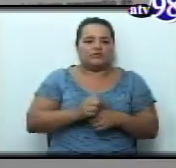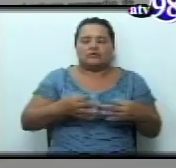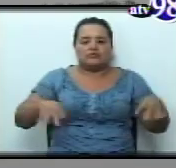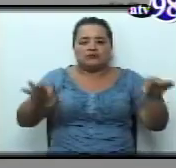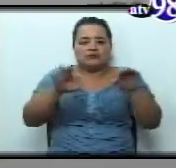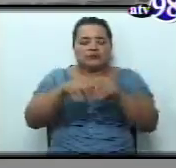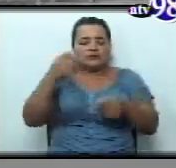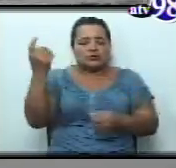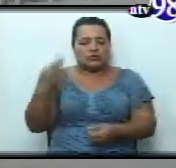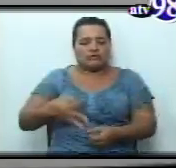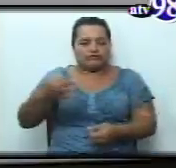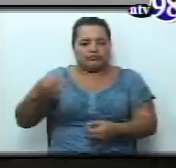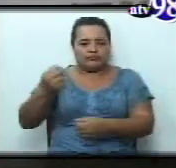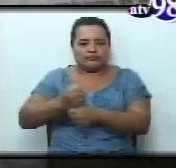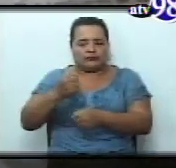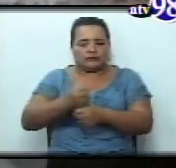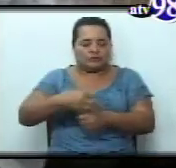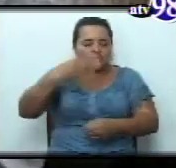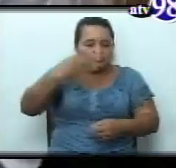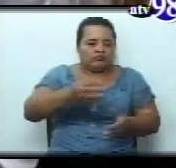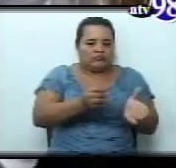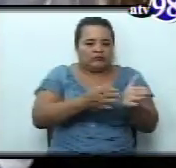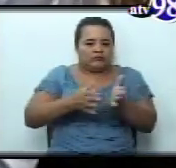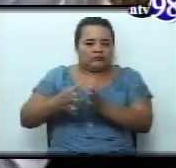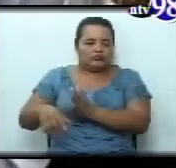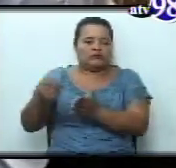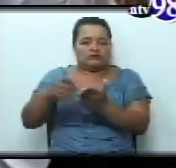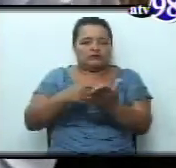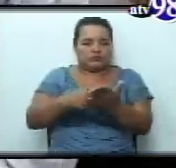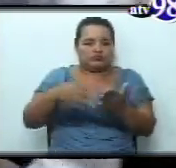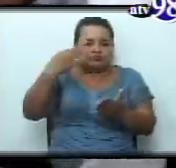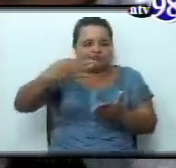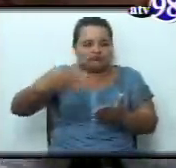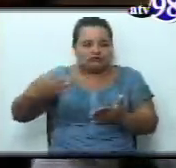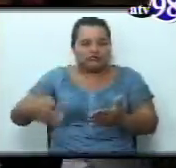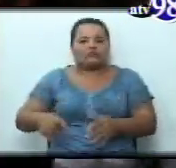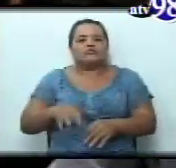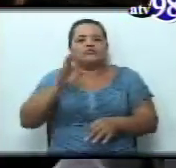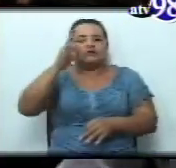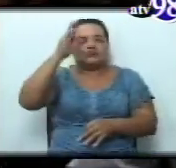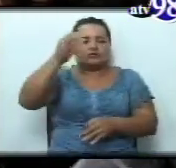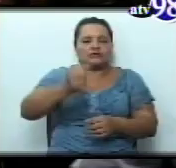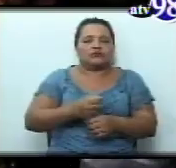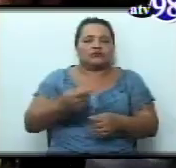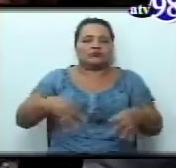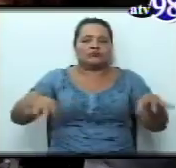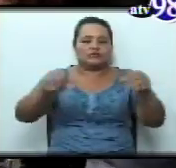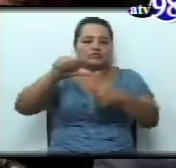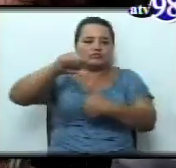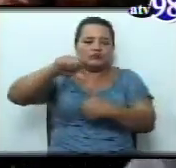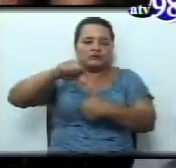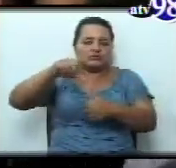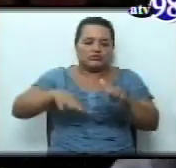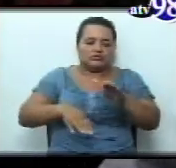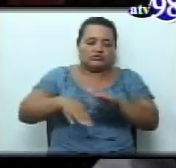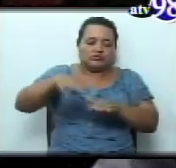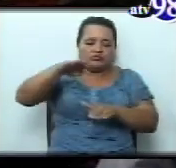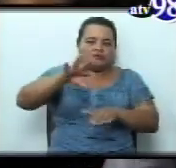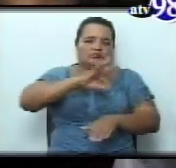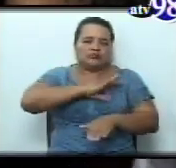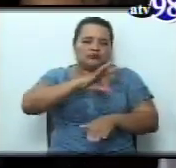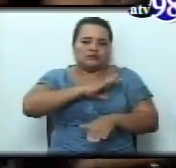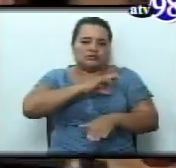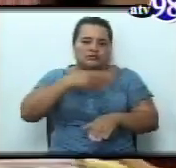Ley de Nivelación Salarial a los maestros y trabajadores plantea la nivelación salarial con el resto de Centroamérica que actualmente es de 500